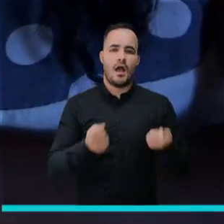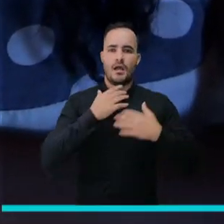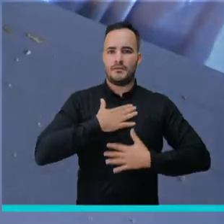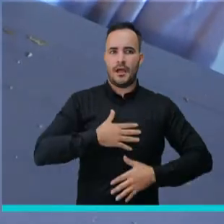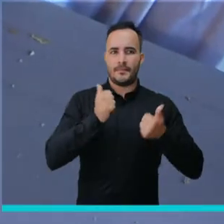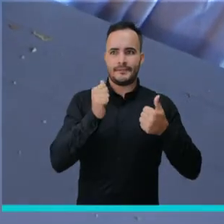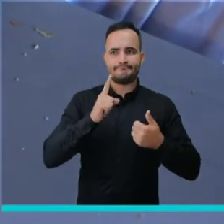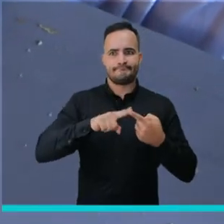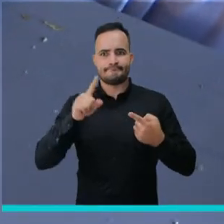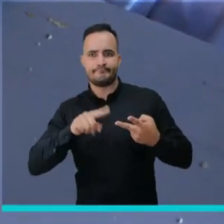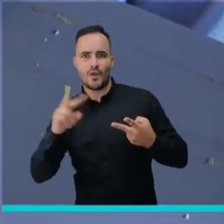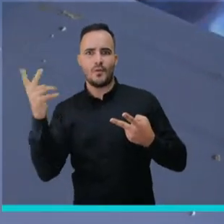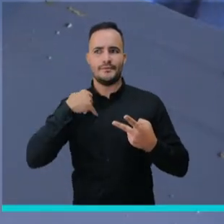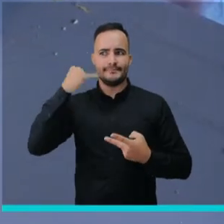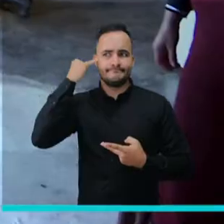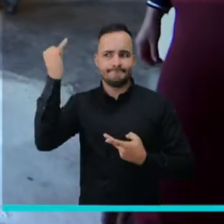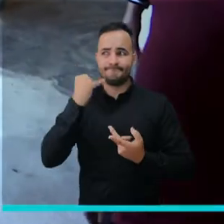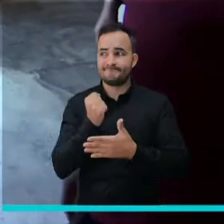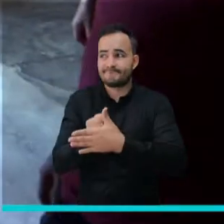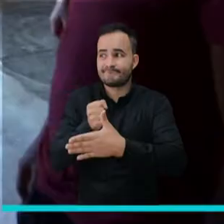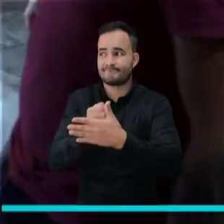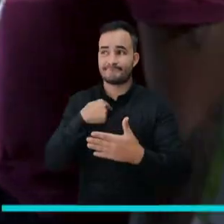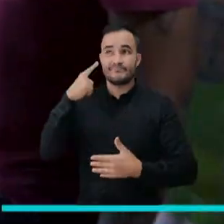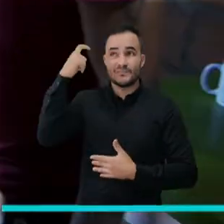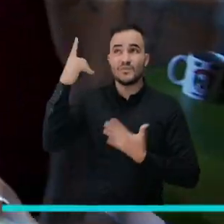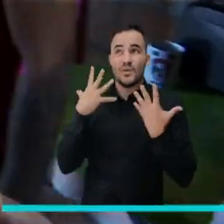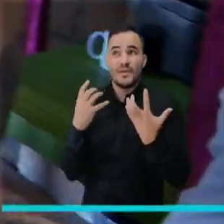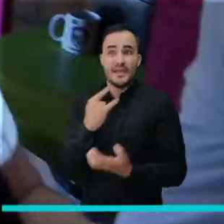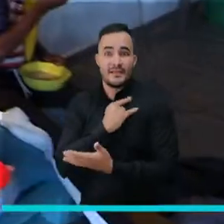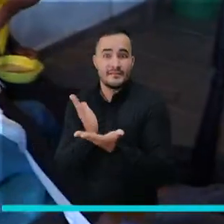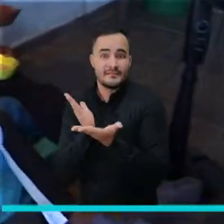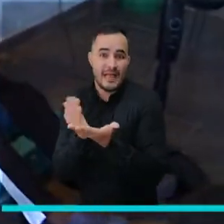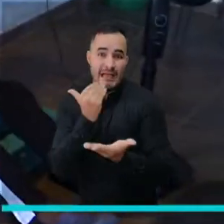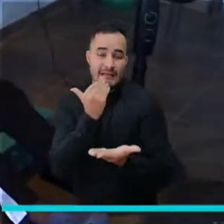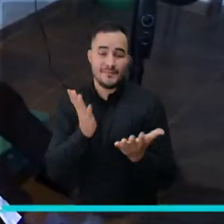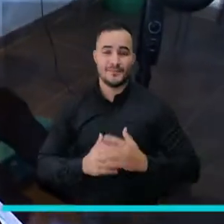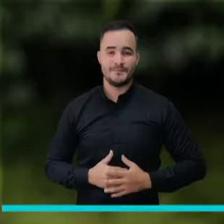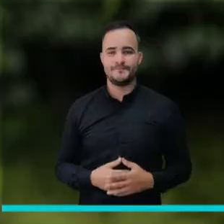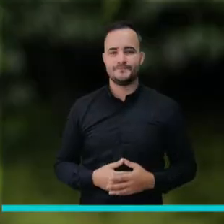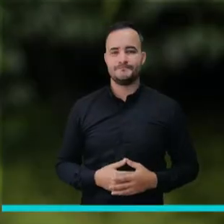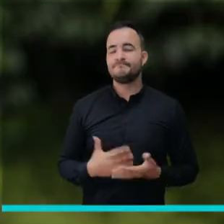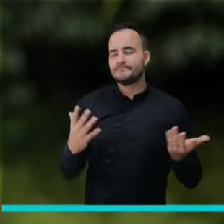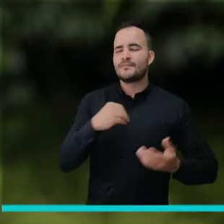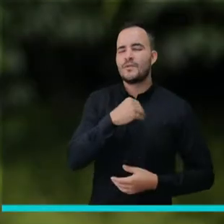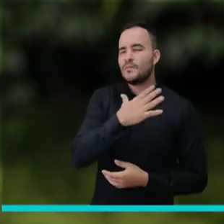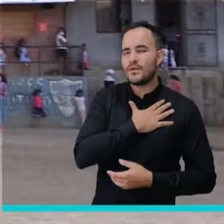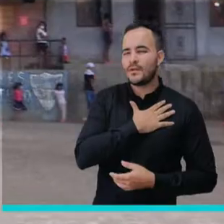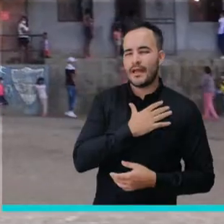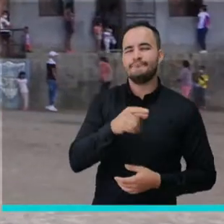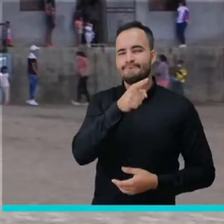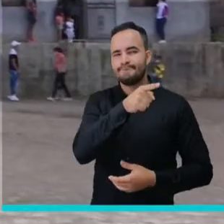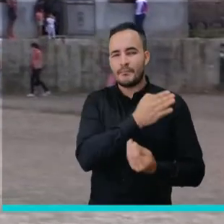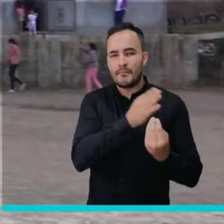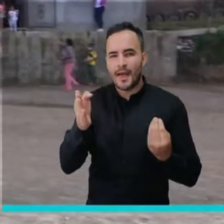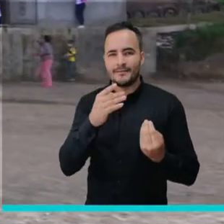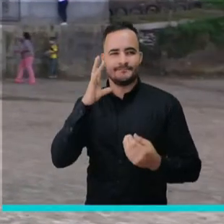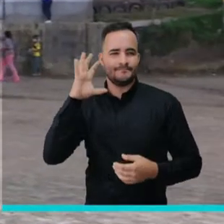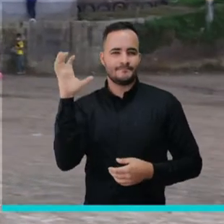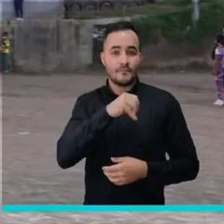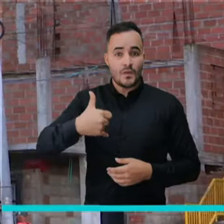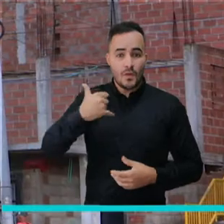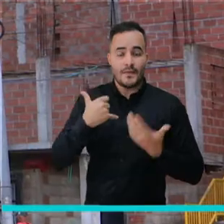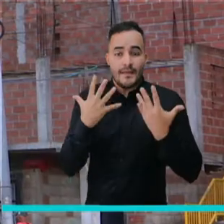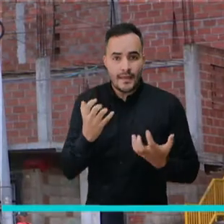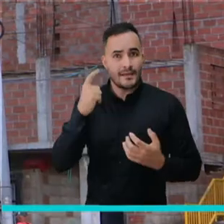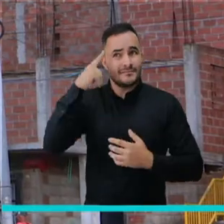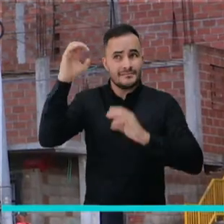alivio, vamos a buscar otro, vamos a poder perseguir los sueños. Son oportunidades para que los jóvenes también sigan